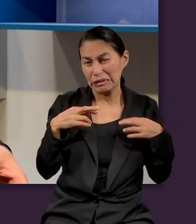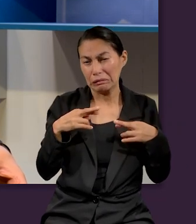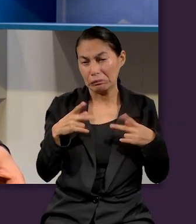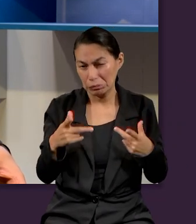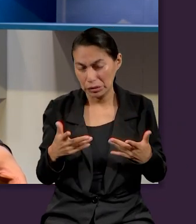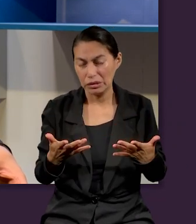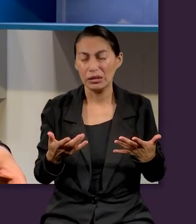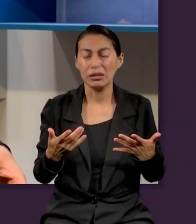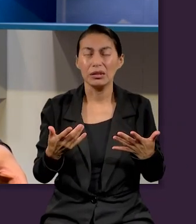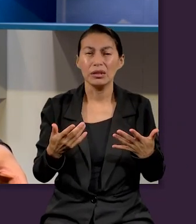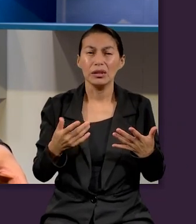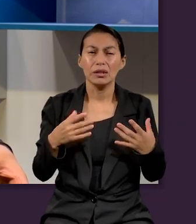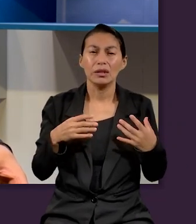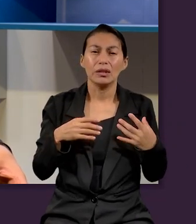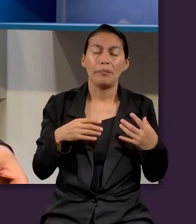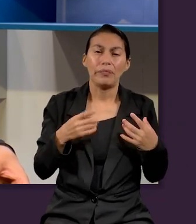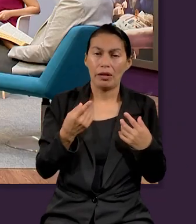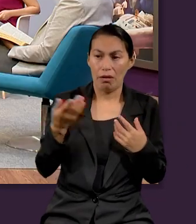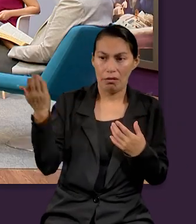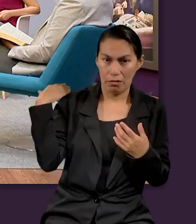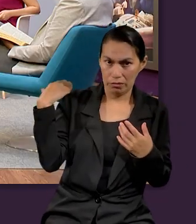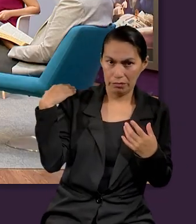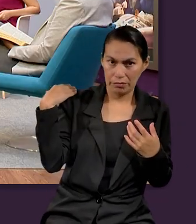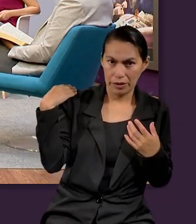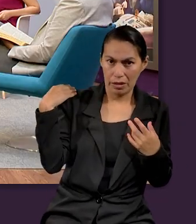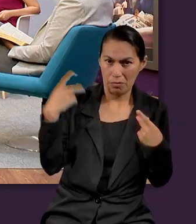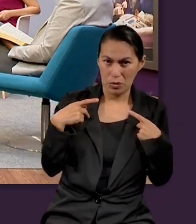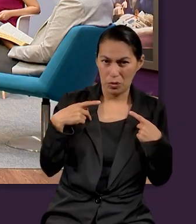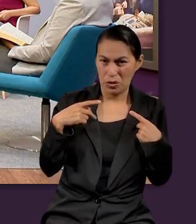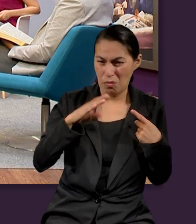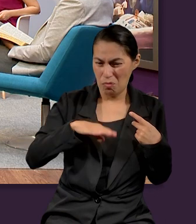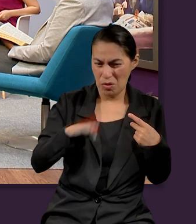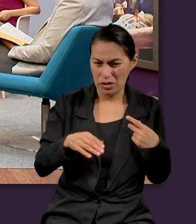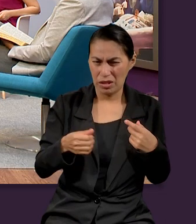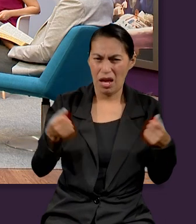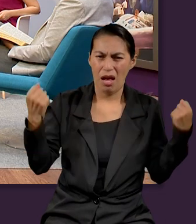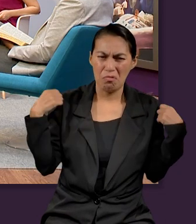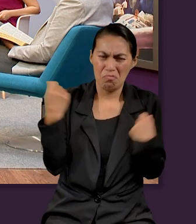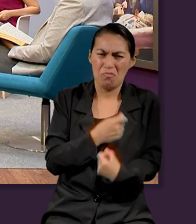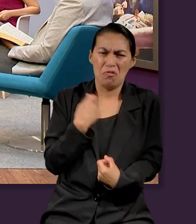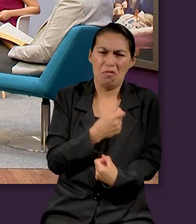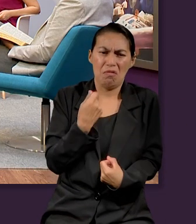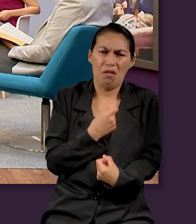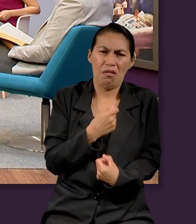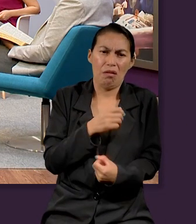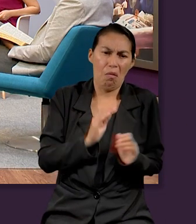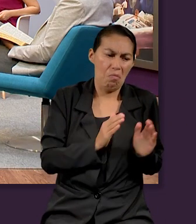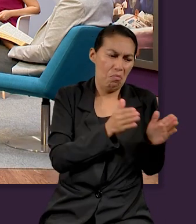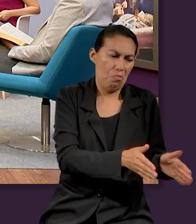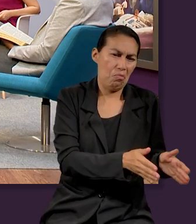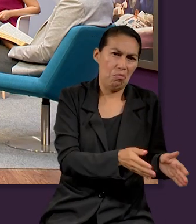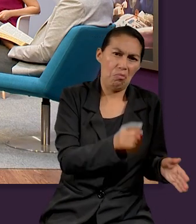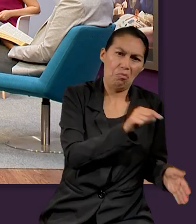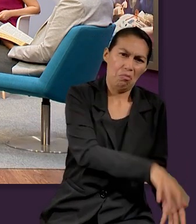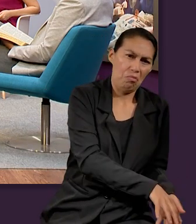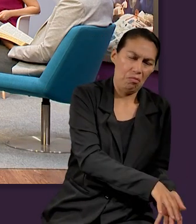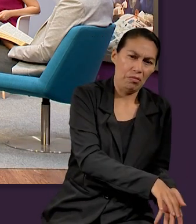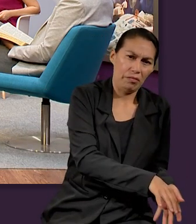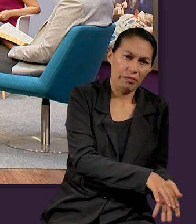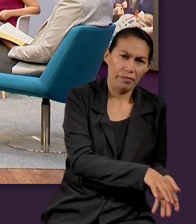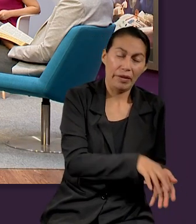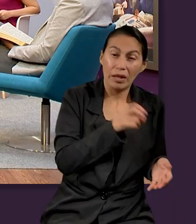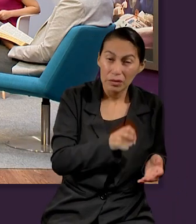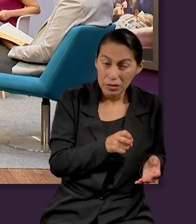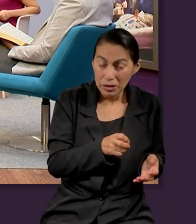Ustedes estudian medicina, así que imagínense esto. Y le amarraban un cadáver en la espalda. Y lo dejaban en el calabozo, así,